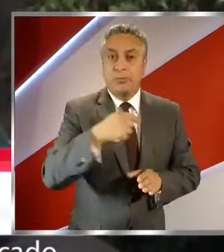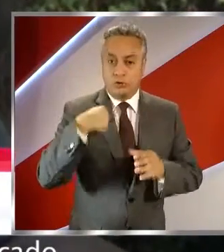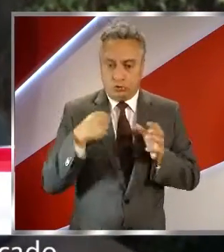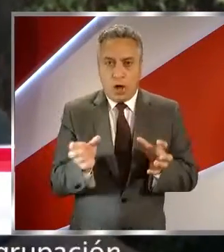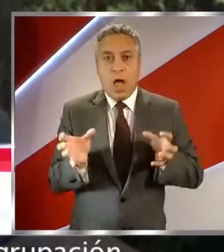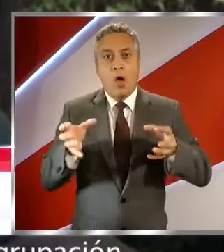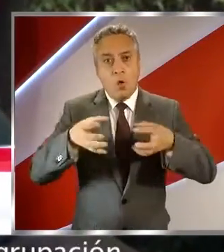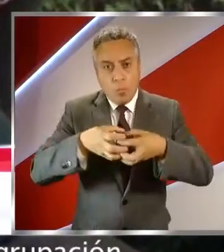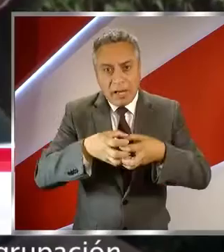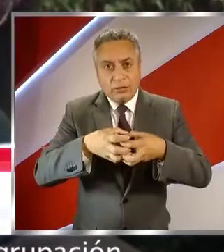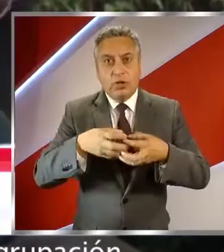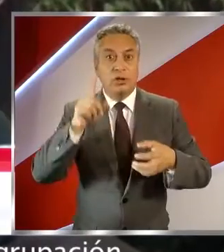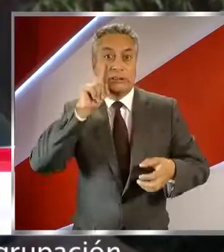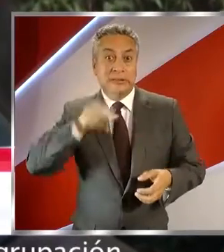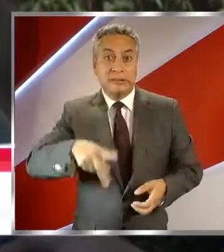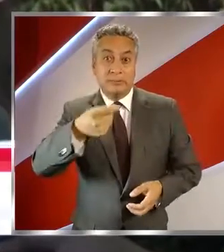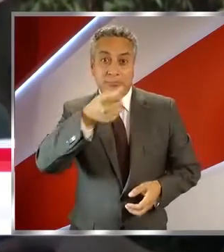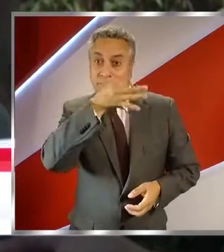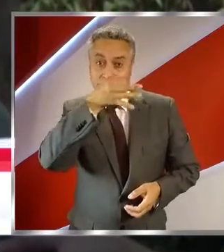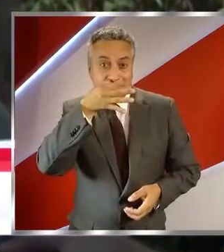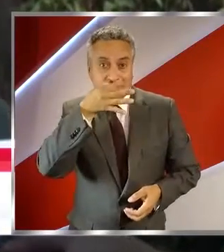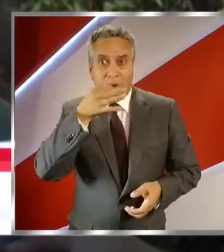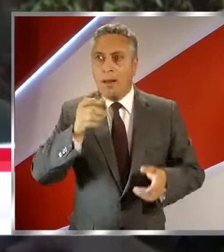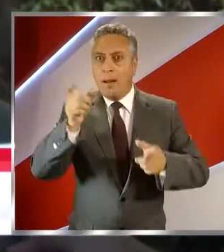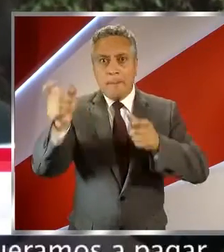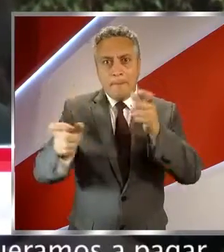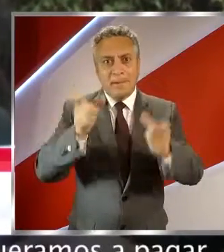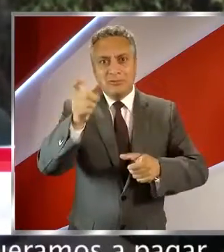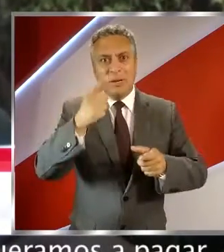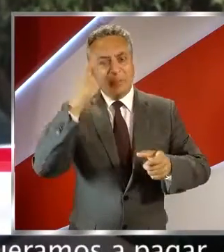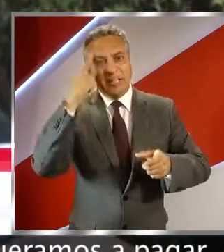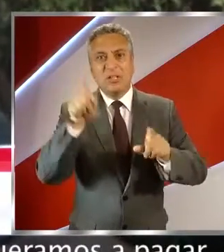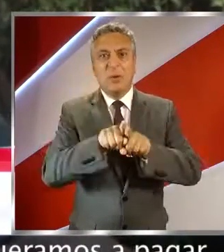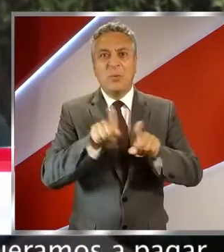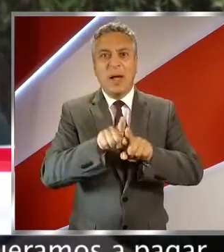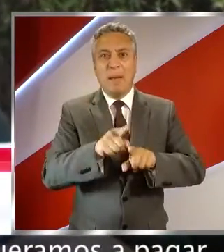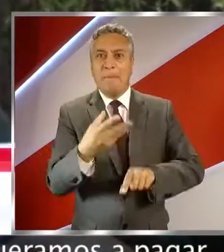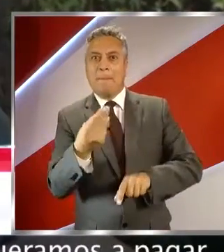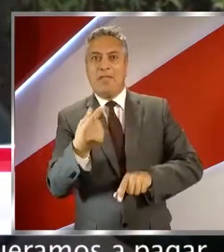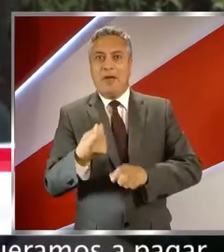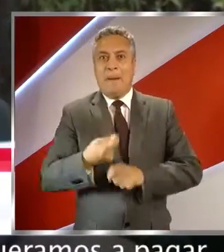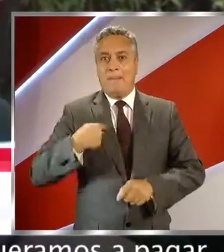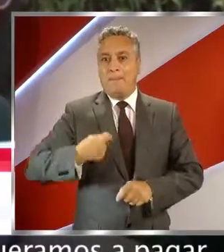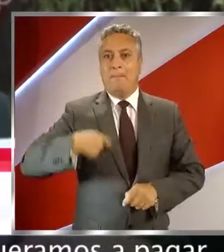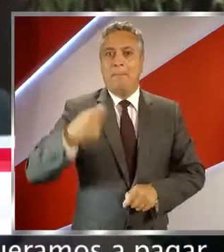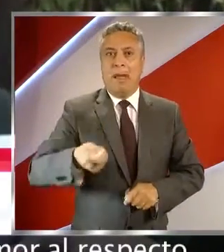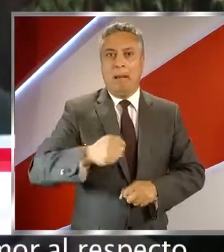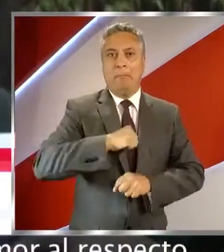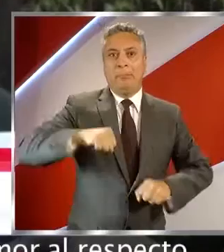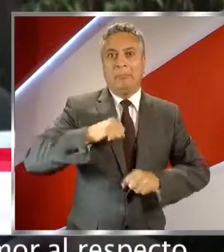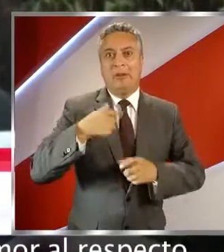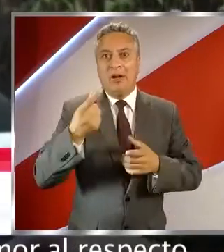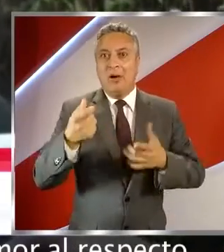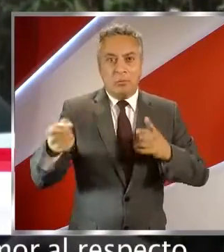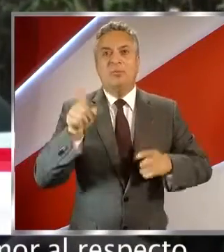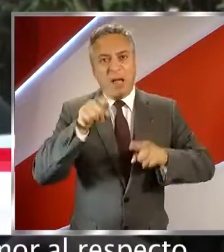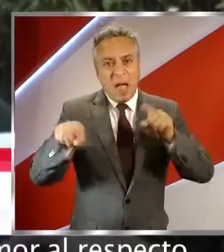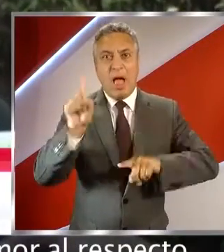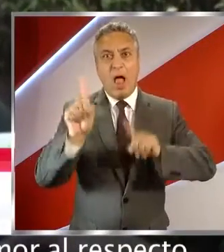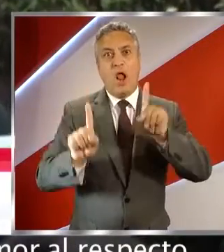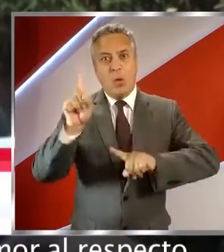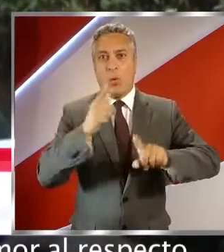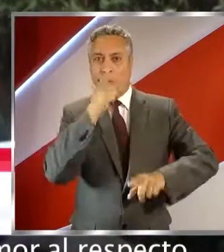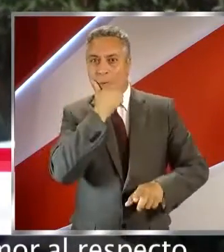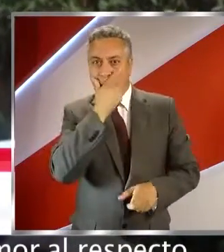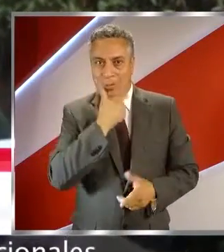complicado, porque como somos una agrupación sin fines de lucro, la gente como que temía que no fuéramos a pagar, sé, tenía algún tipo de resquemora